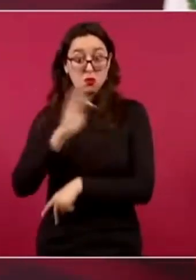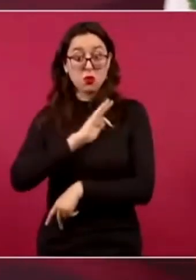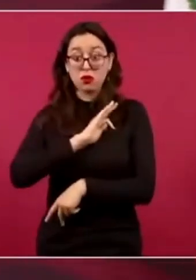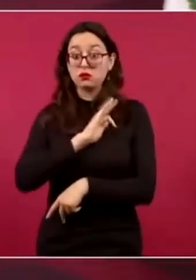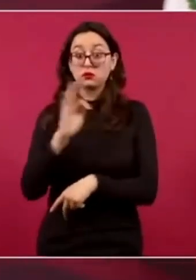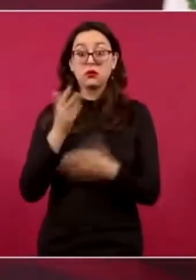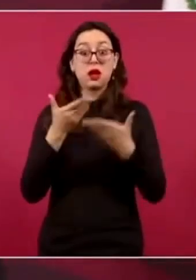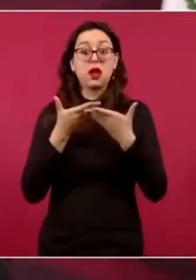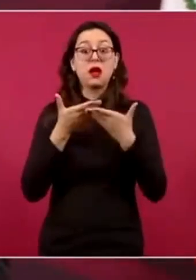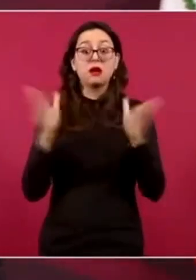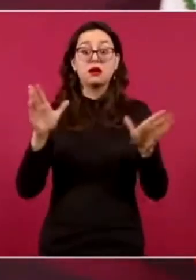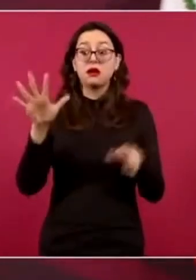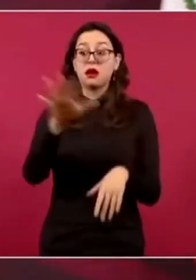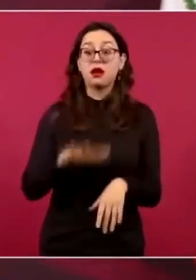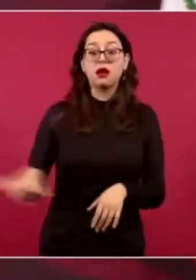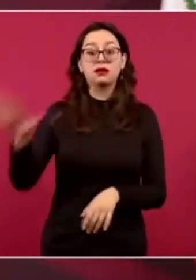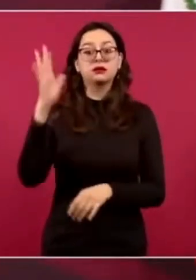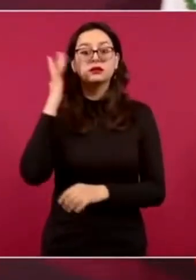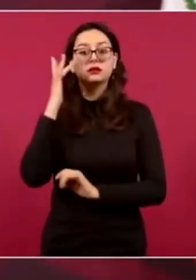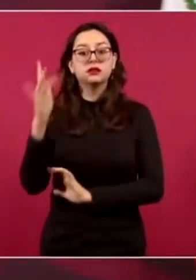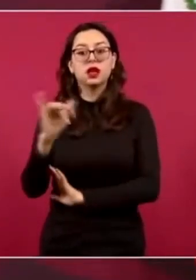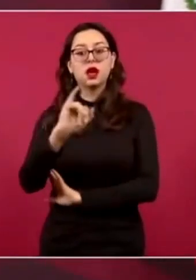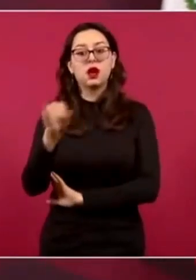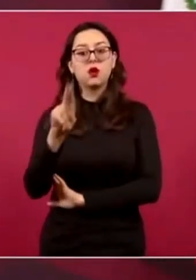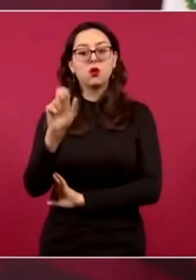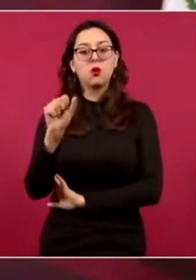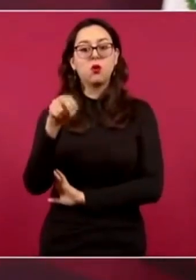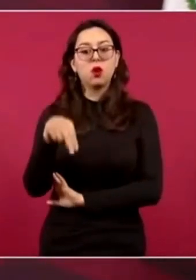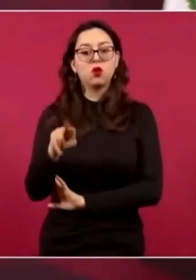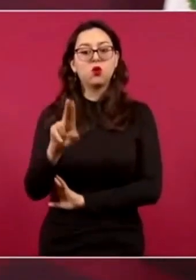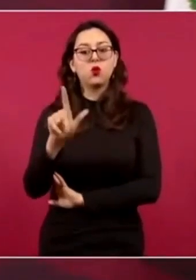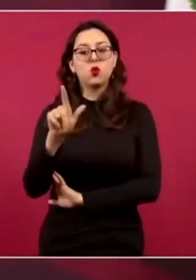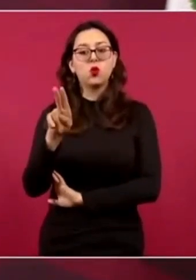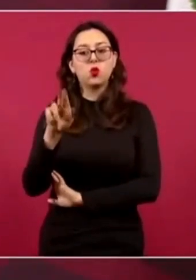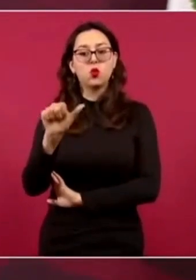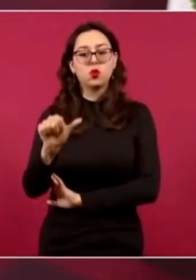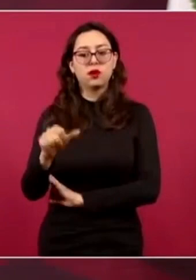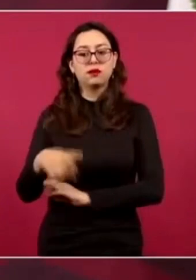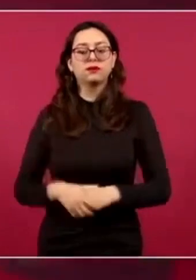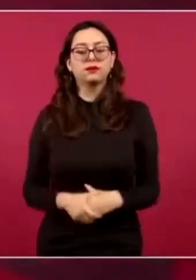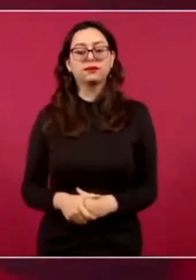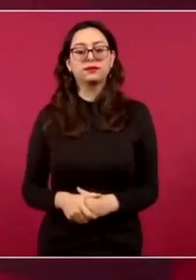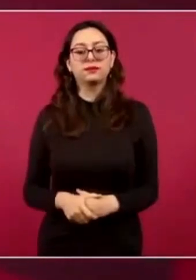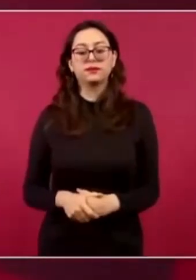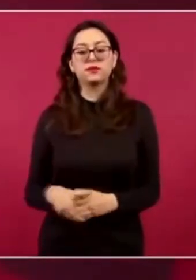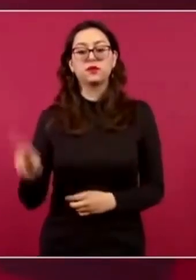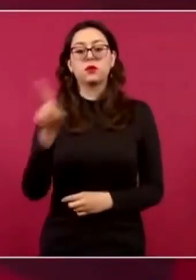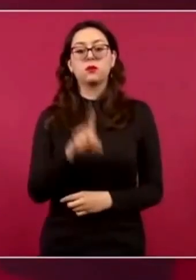En San Juan de Ulua. Esto es el día domingo.